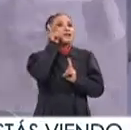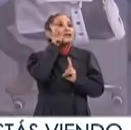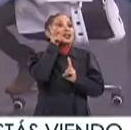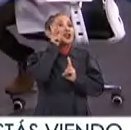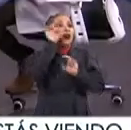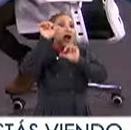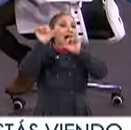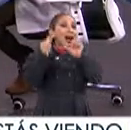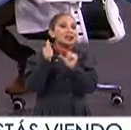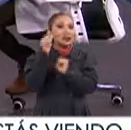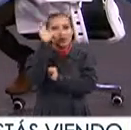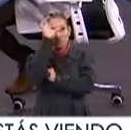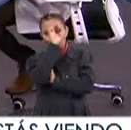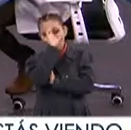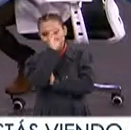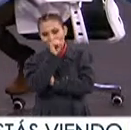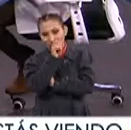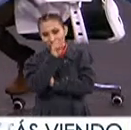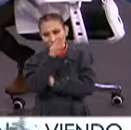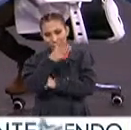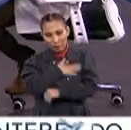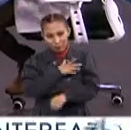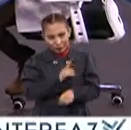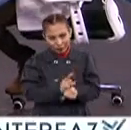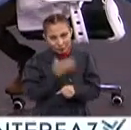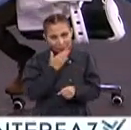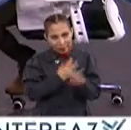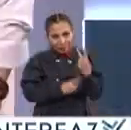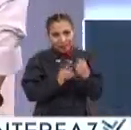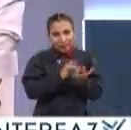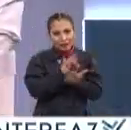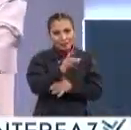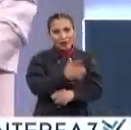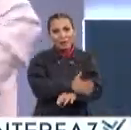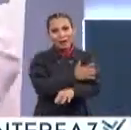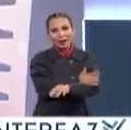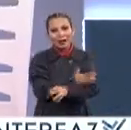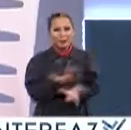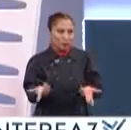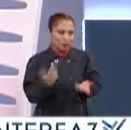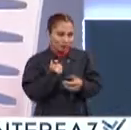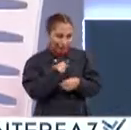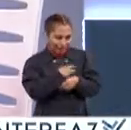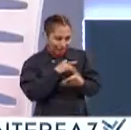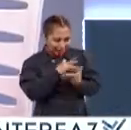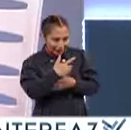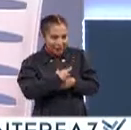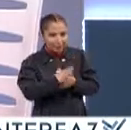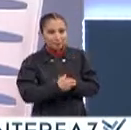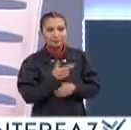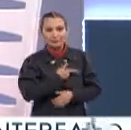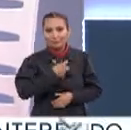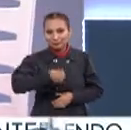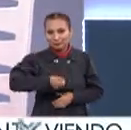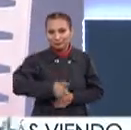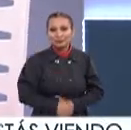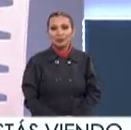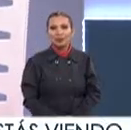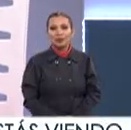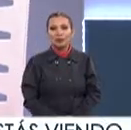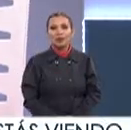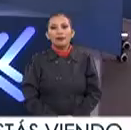arte y cultura Doctora Muy buenos días Bienvenida Gracias por acompañarnos Al contrario Muchas gracias Gracias